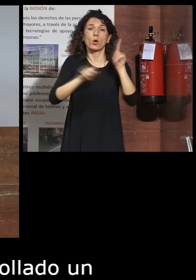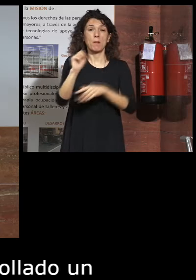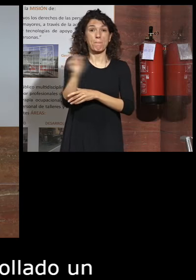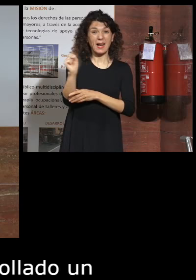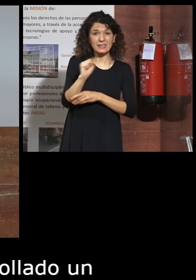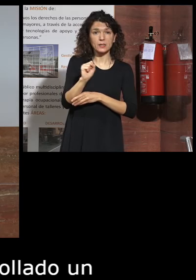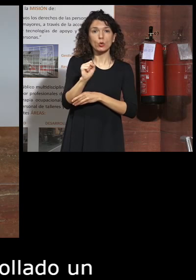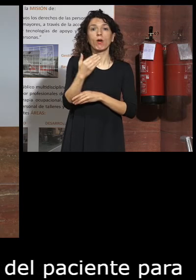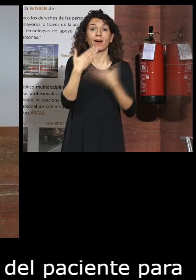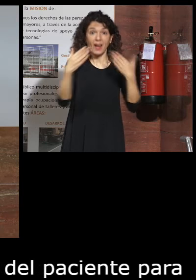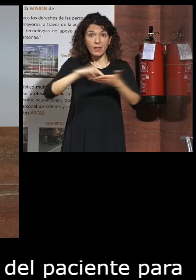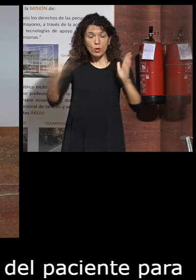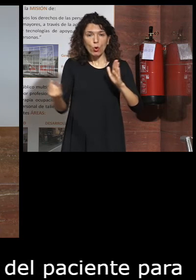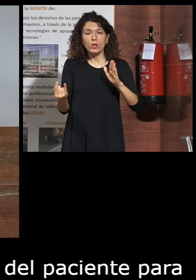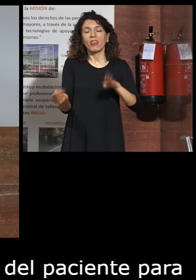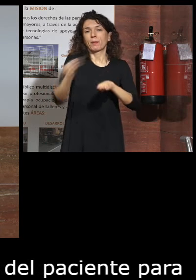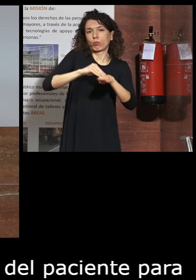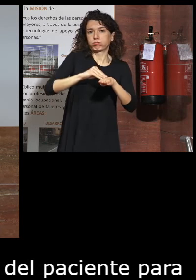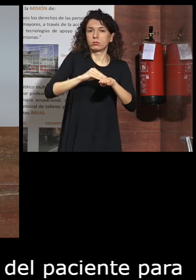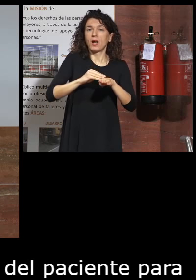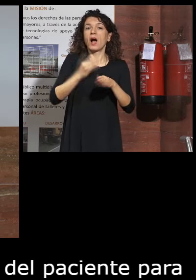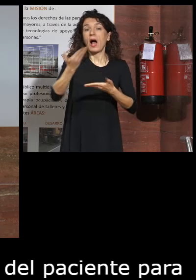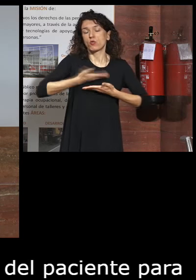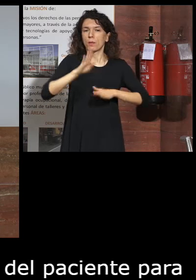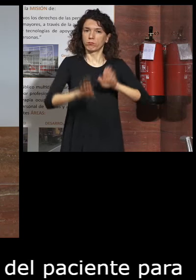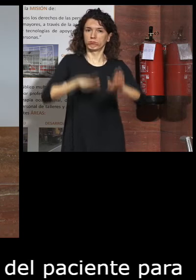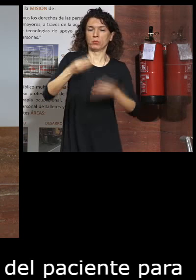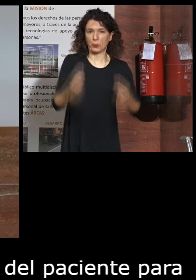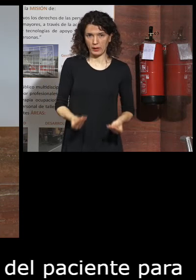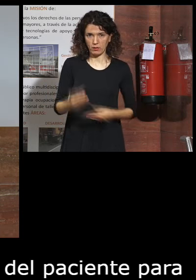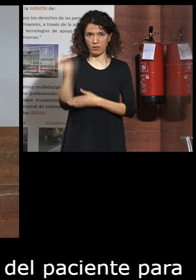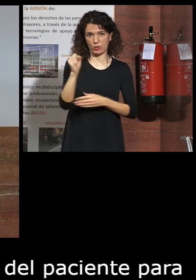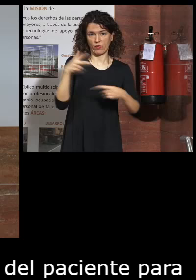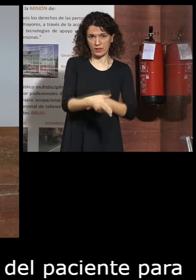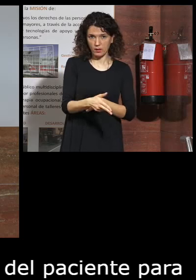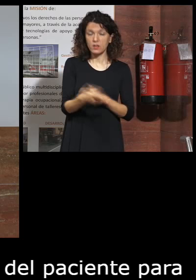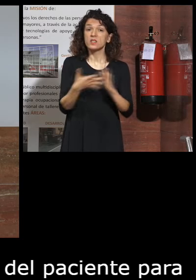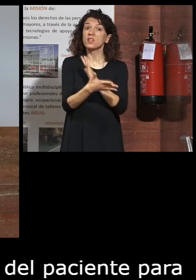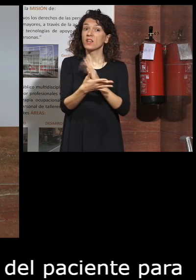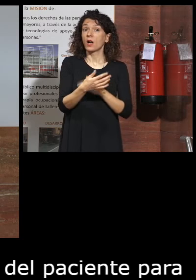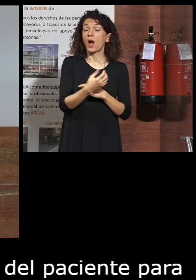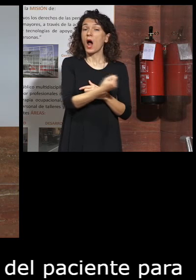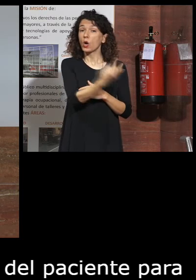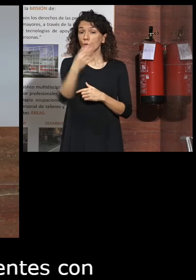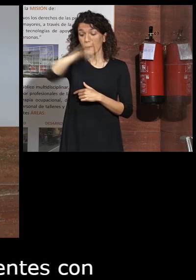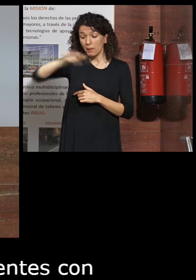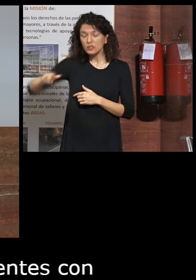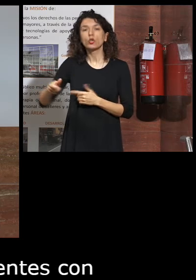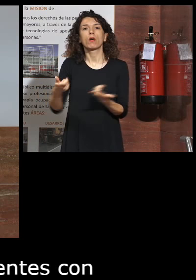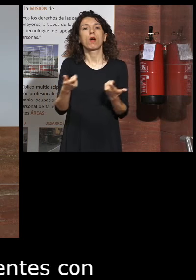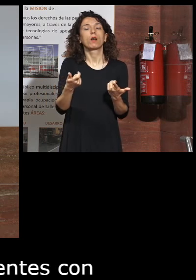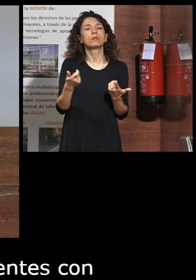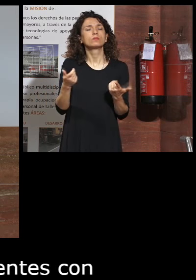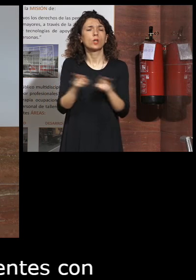Este tipo de tecnología podría transformar la vida diaria de una persona que